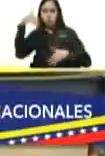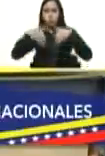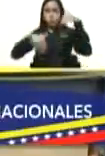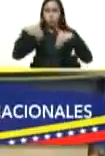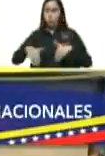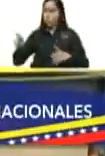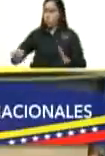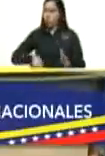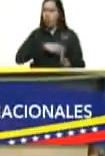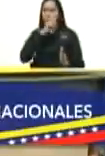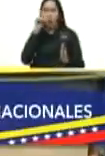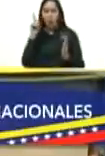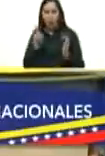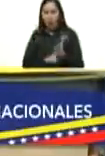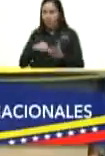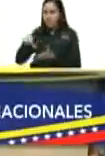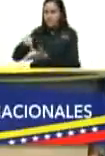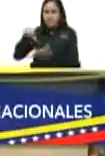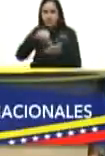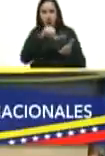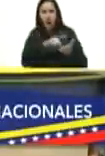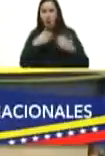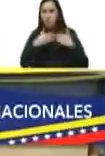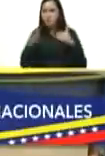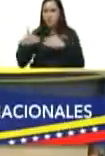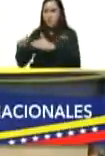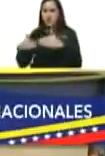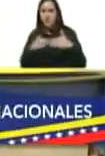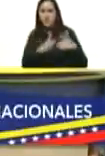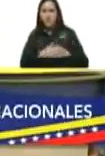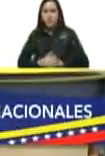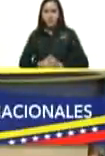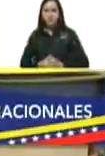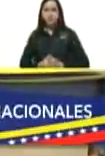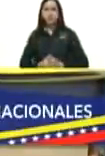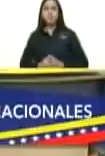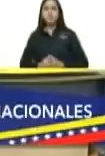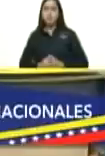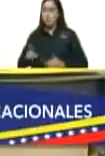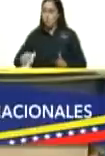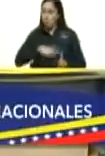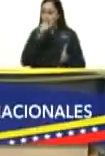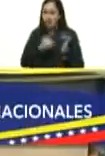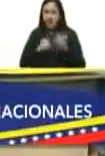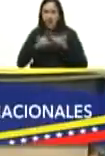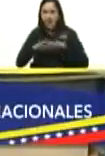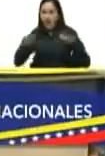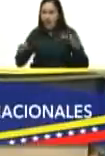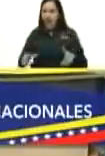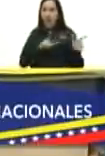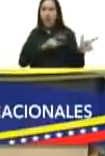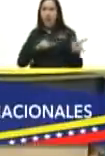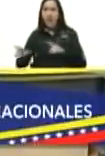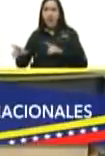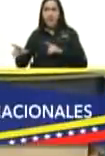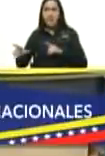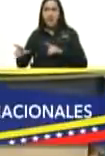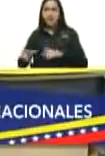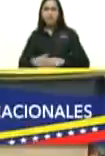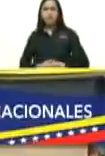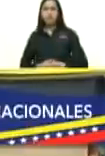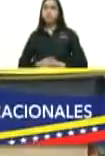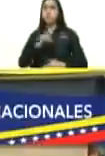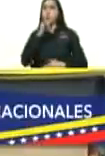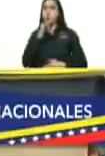100% de los centros electorales y el 100% de las mesas electorales es la